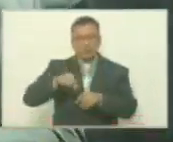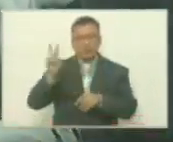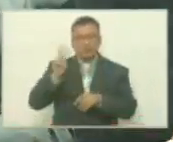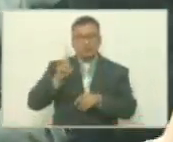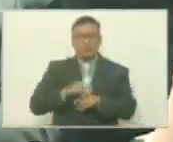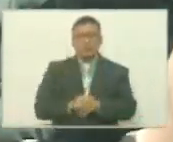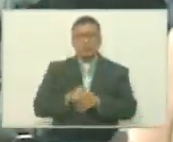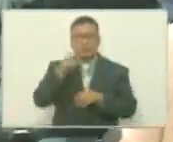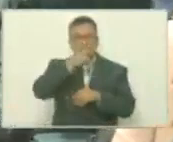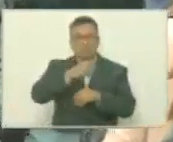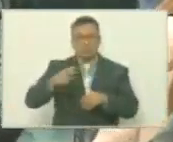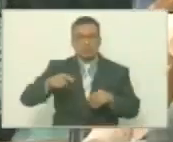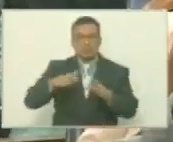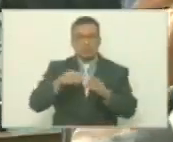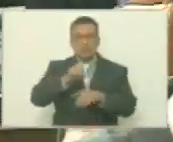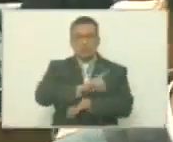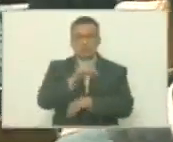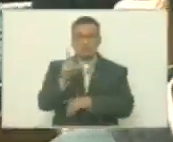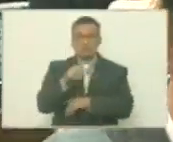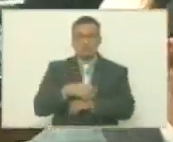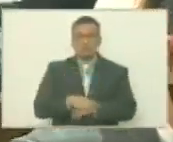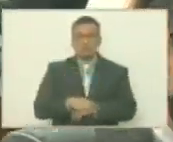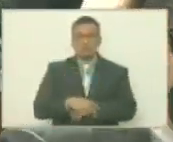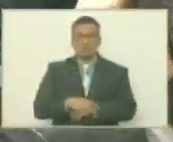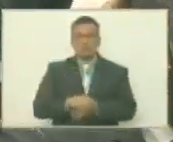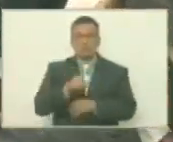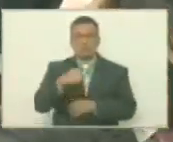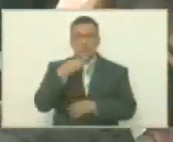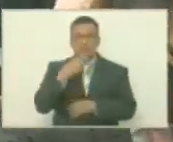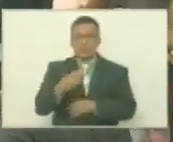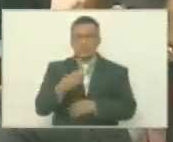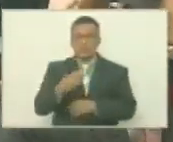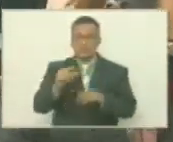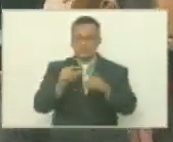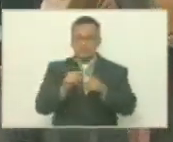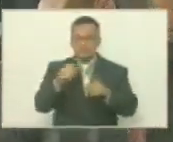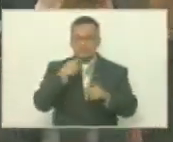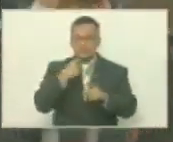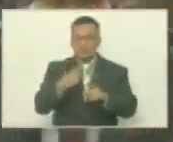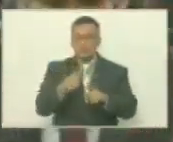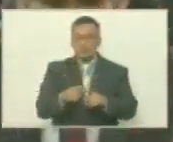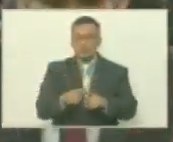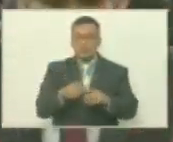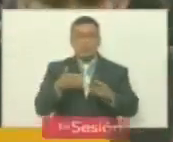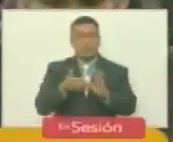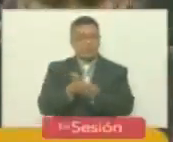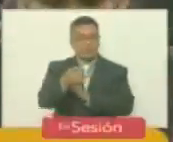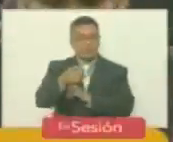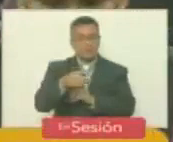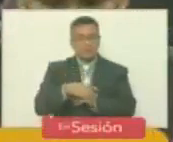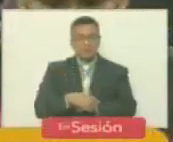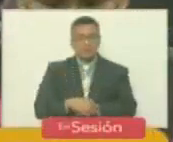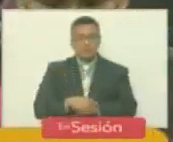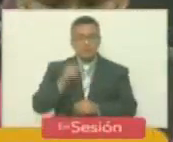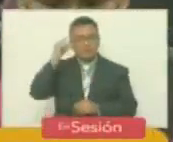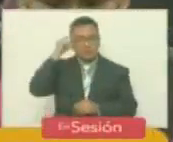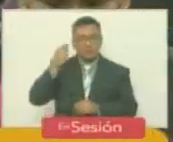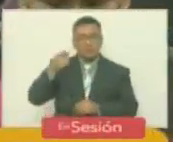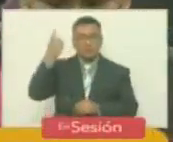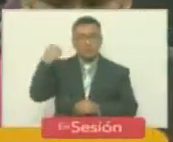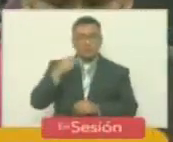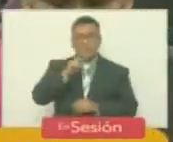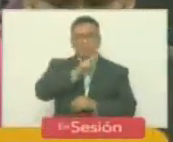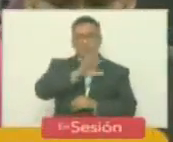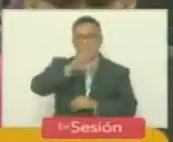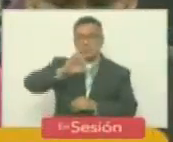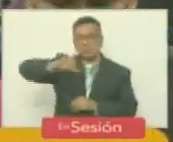y al pueblo del estado Lara. He solicitado la palabra para significar que ayer, 25